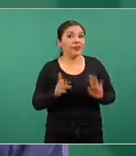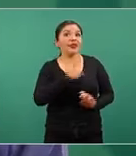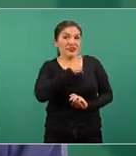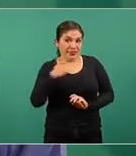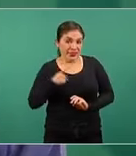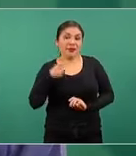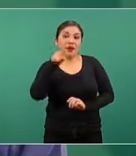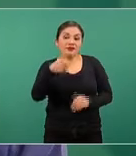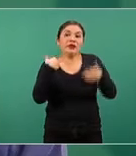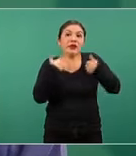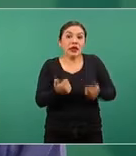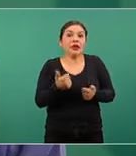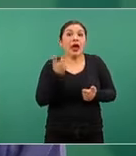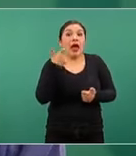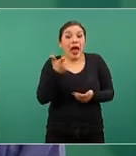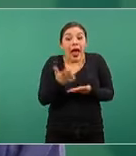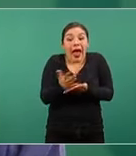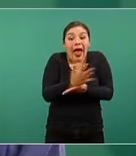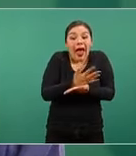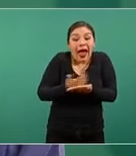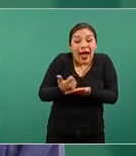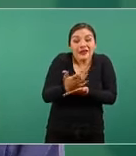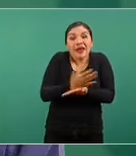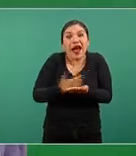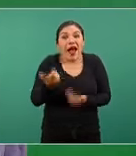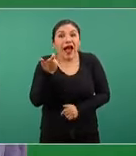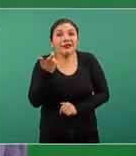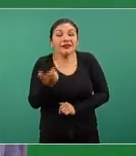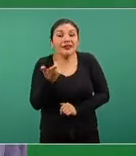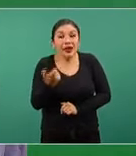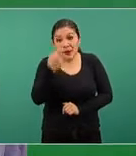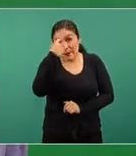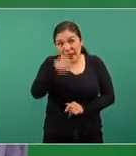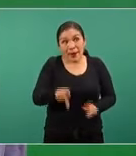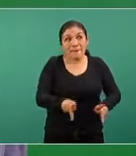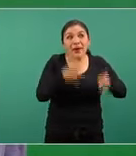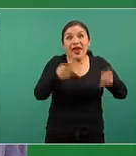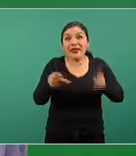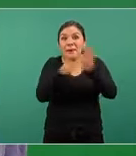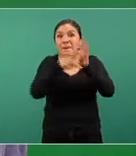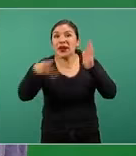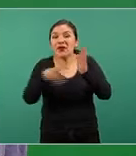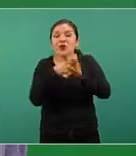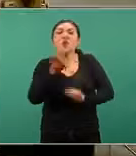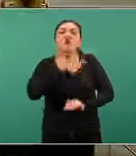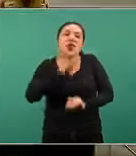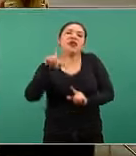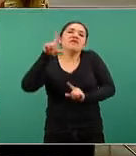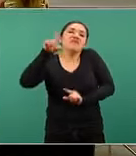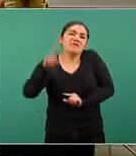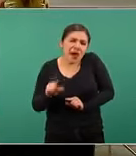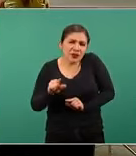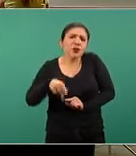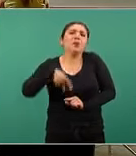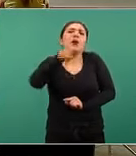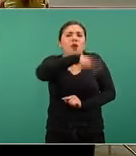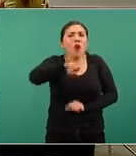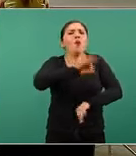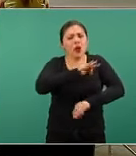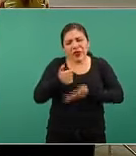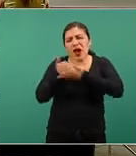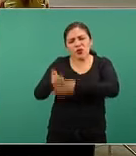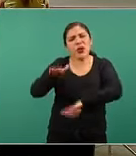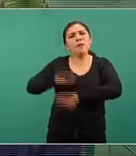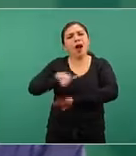asumir que las ganancias que puede dar las ventas podrían limitarse pero le ayudan más a la población